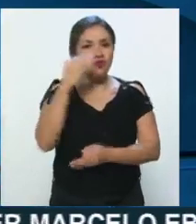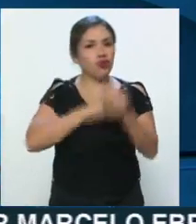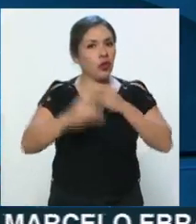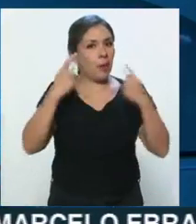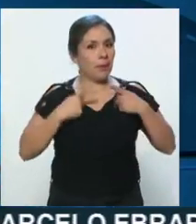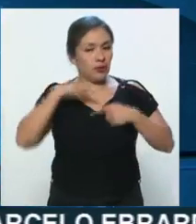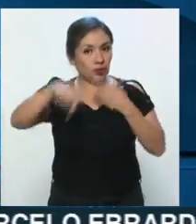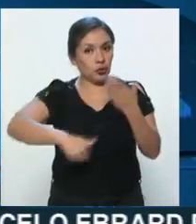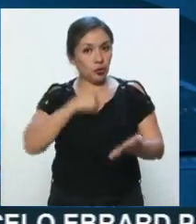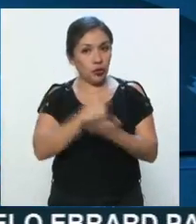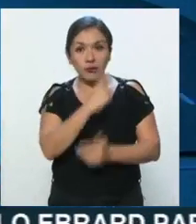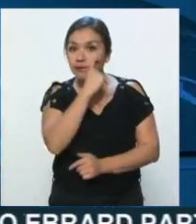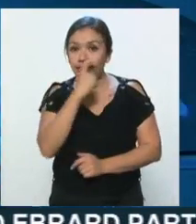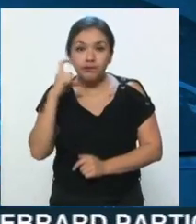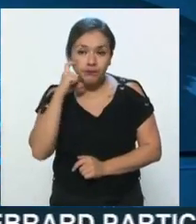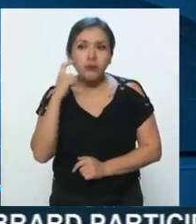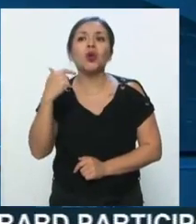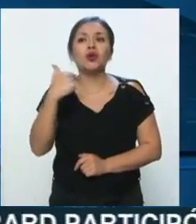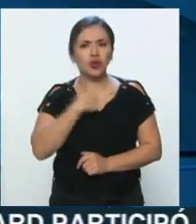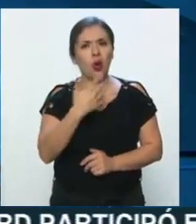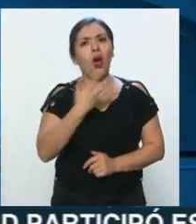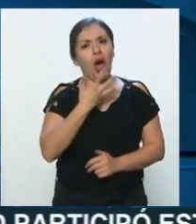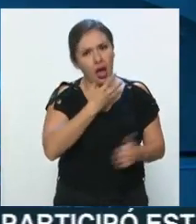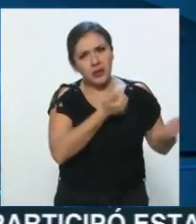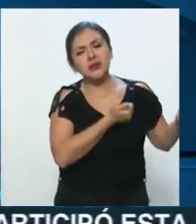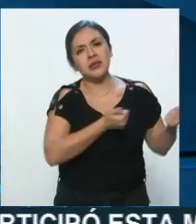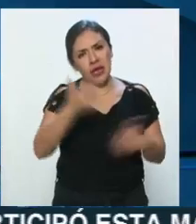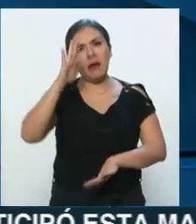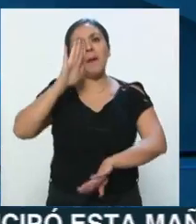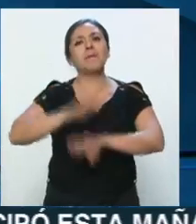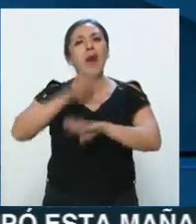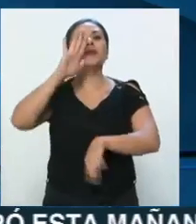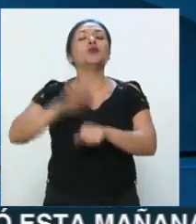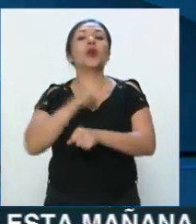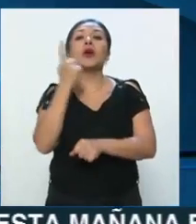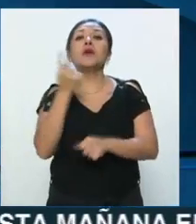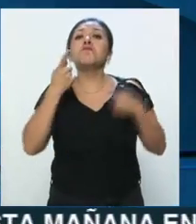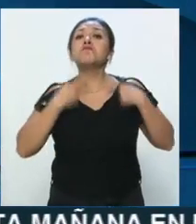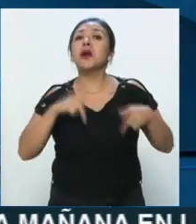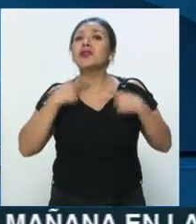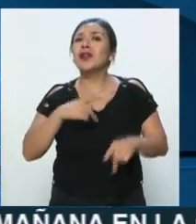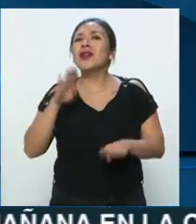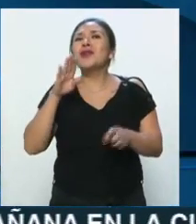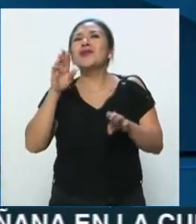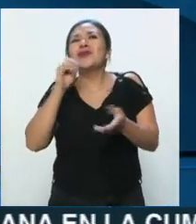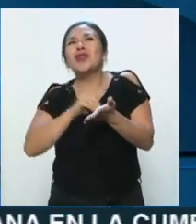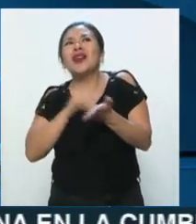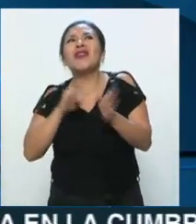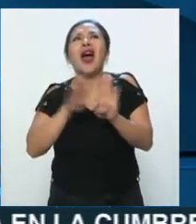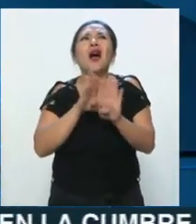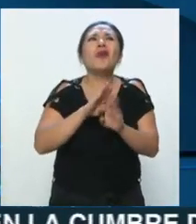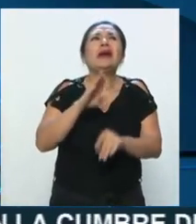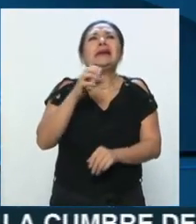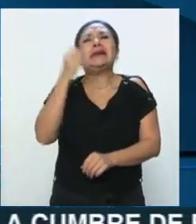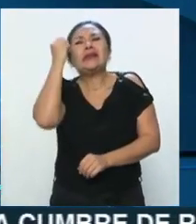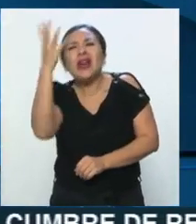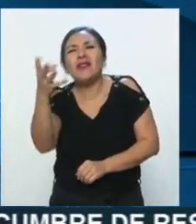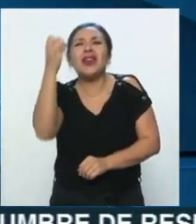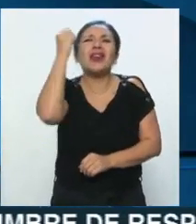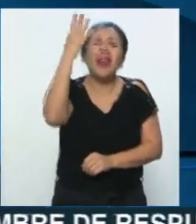México, nosotros llevamos nuestros repuestos porque todavía la gente no lo asimira, pero no lo vas a regresar a su casa,